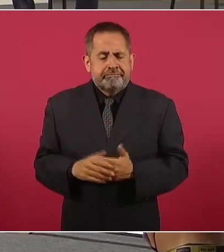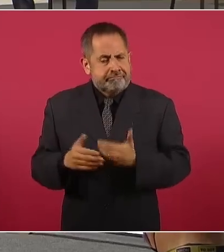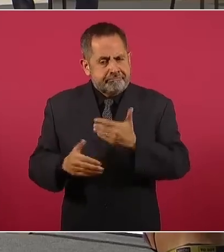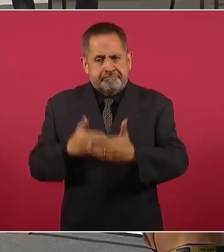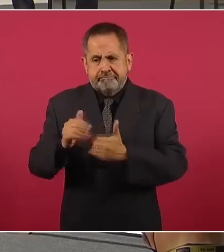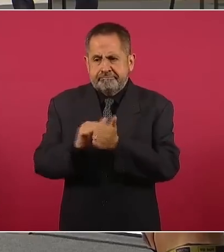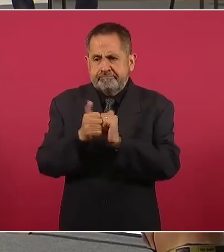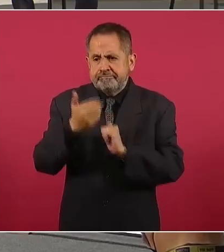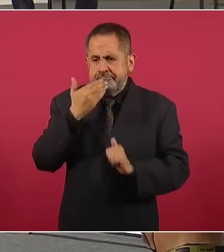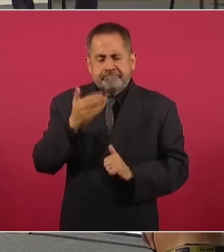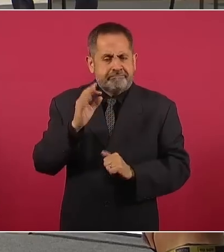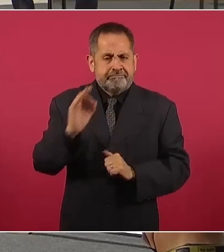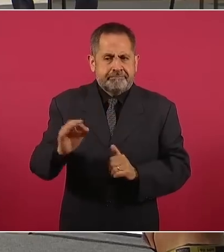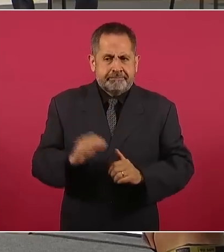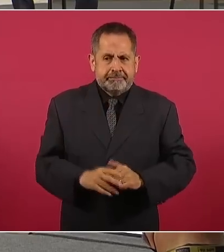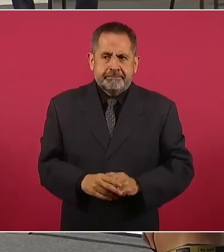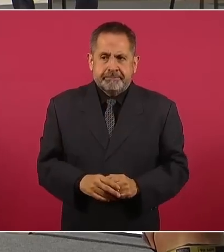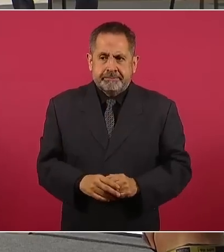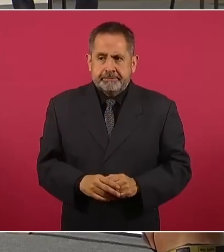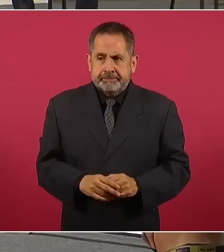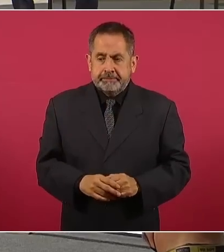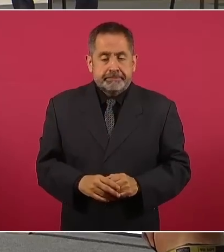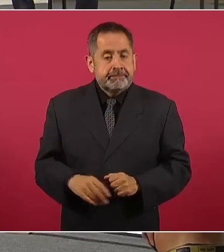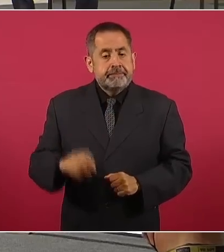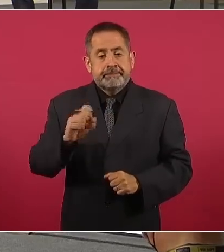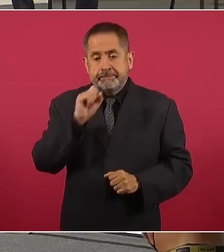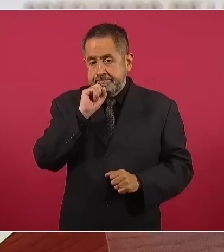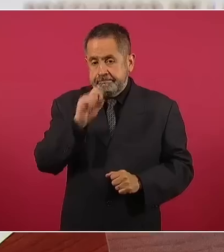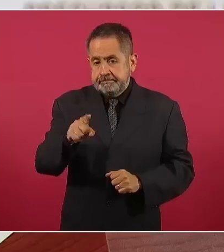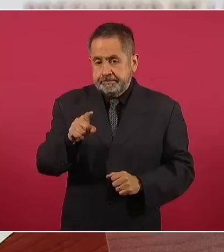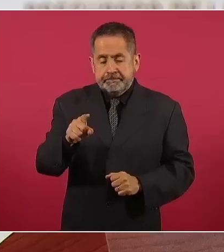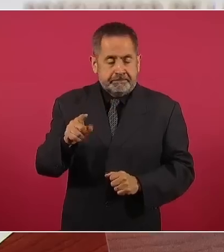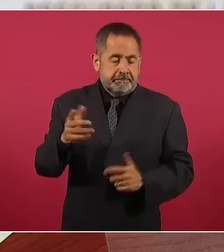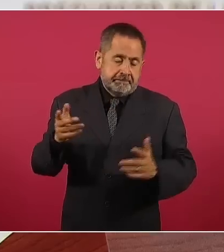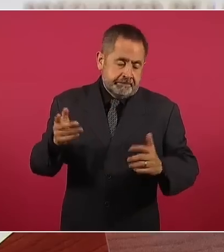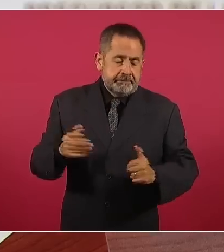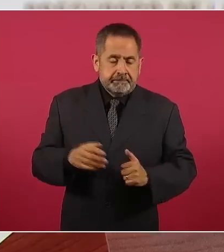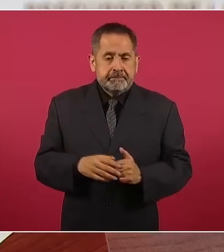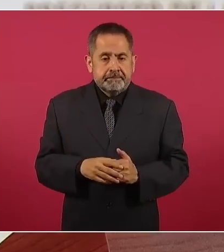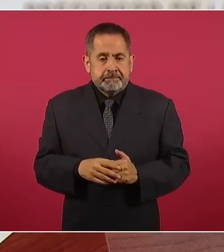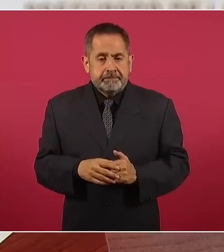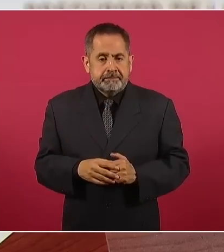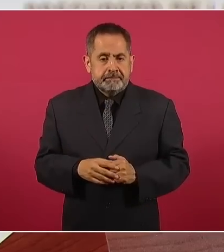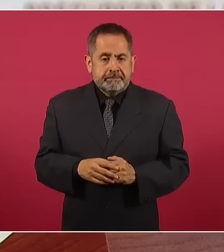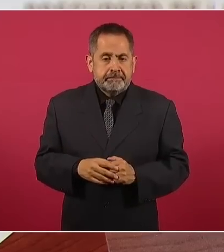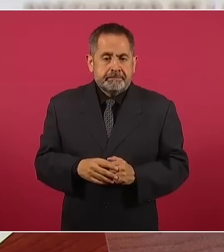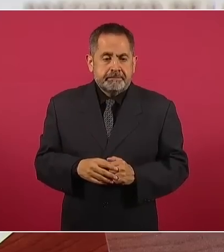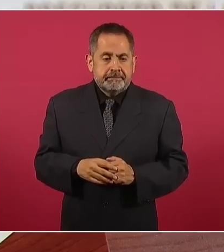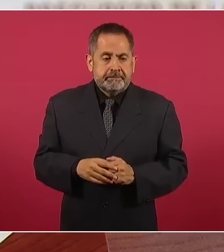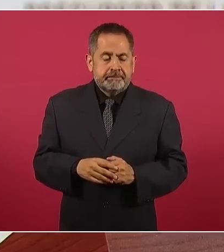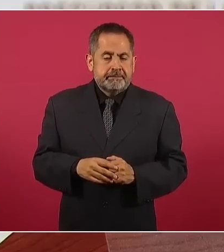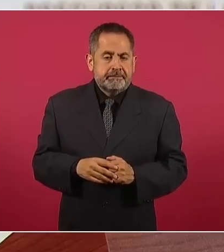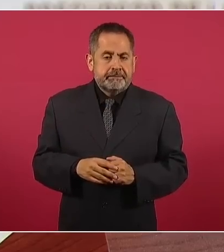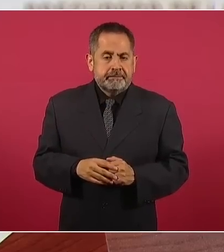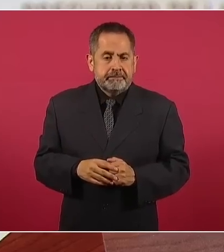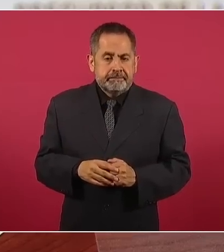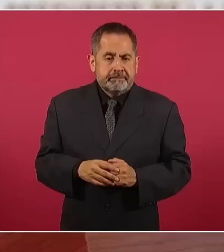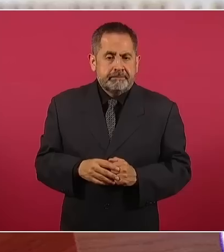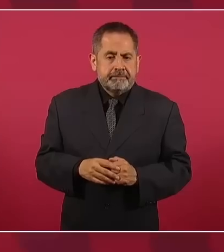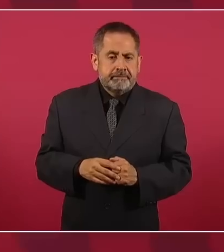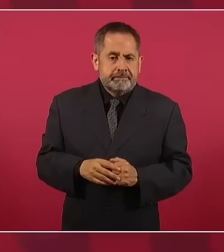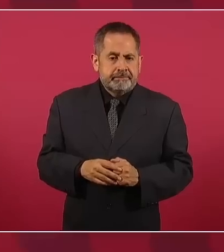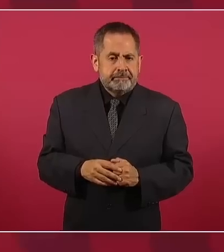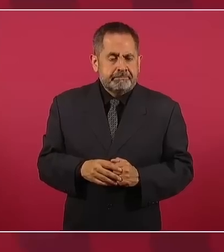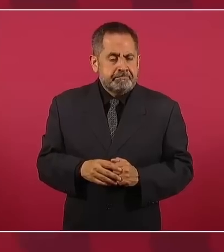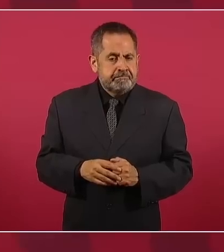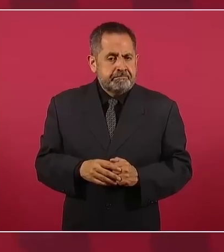eso. En correspondencia, aunque no